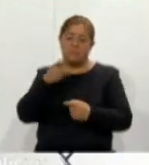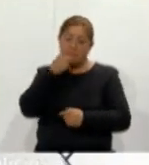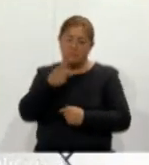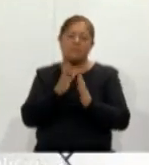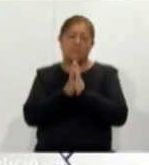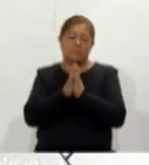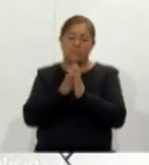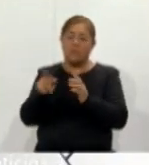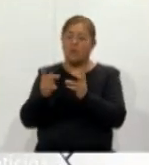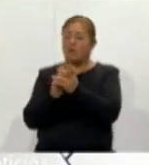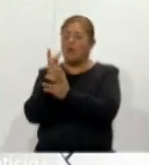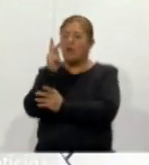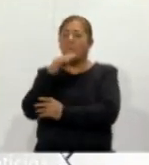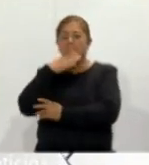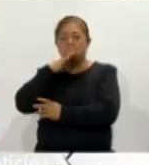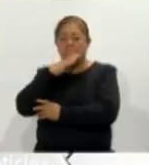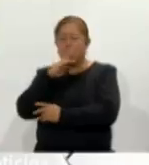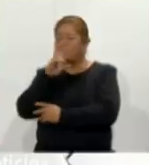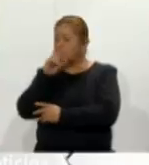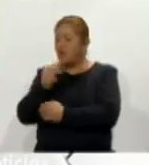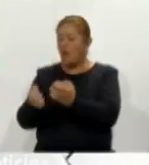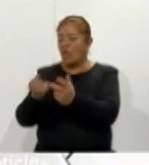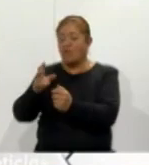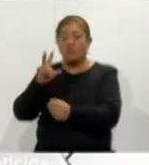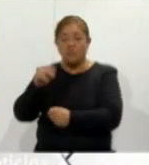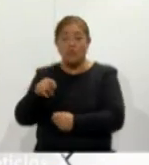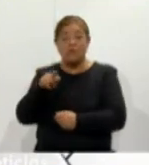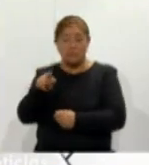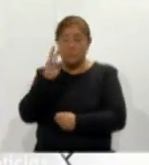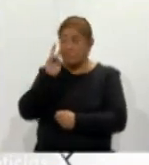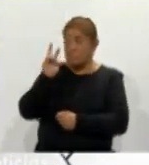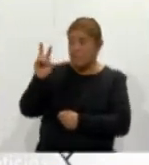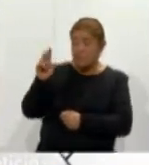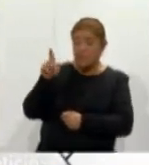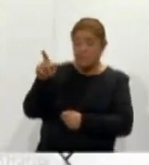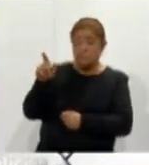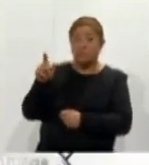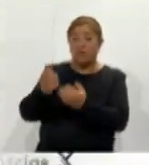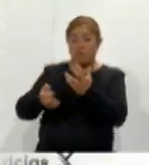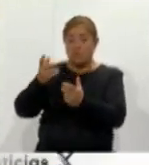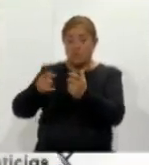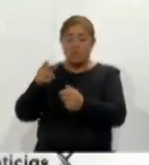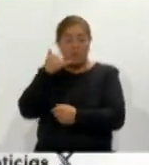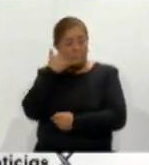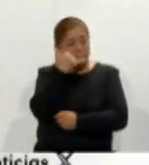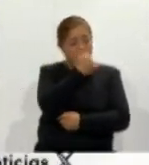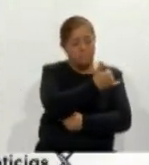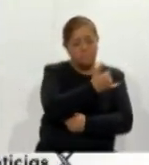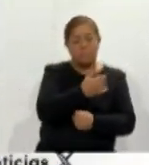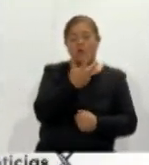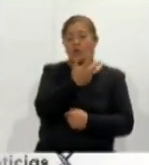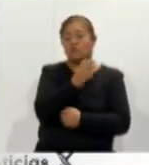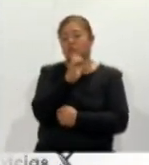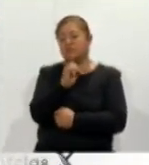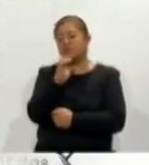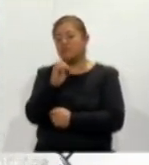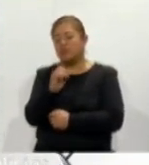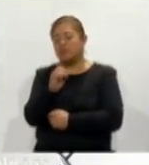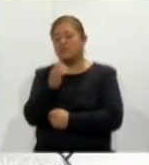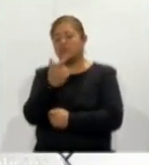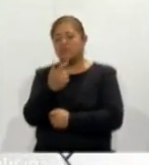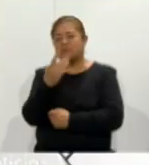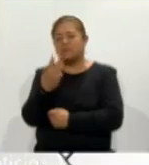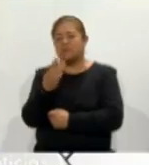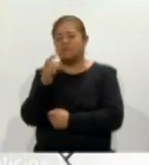reportarlo inmediatamente al 911 o al 800-737-0000.